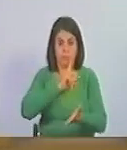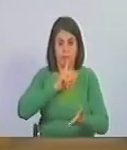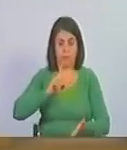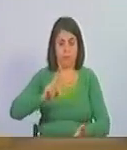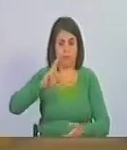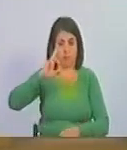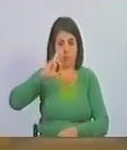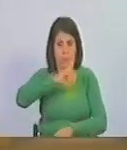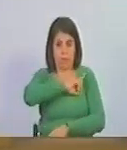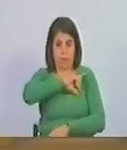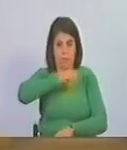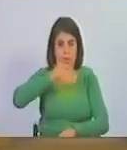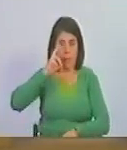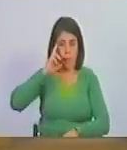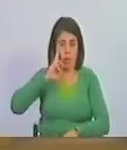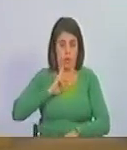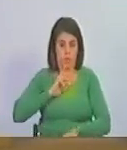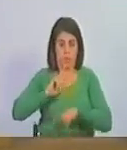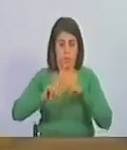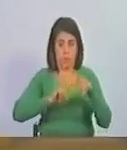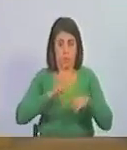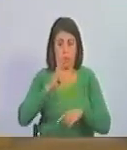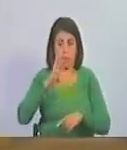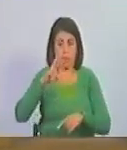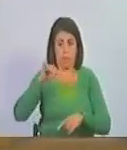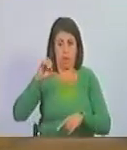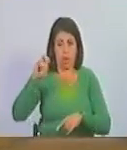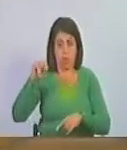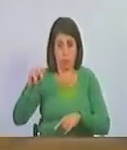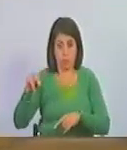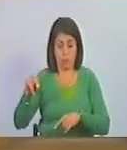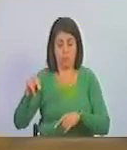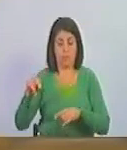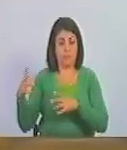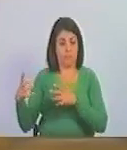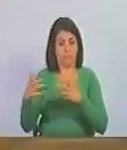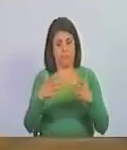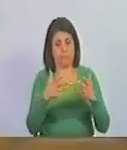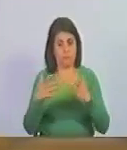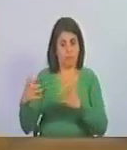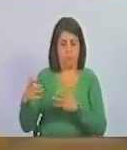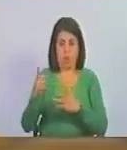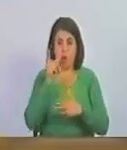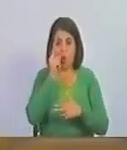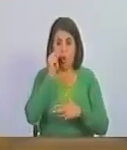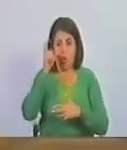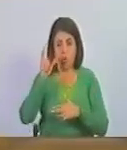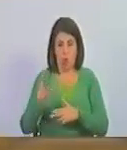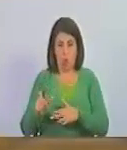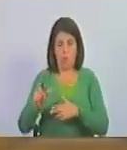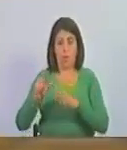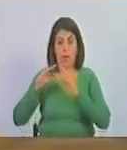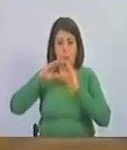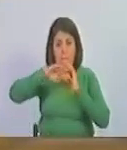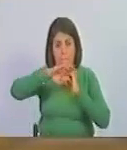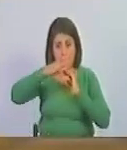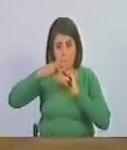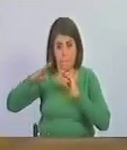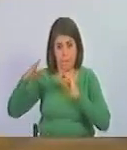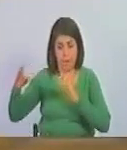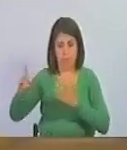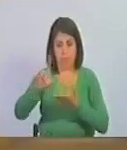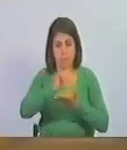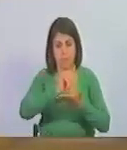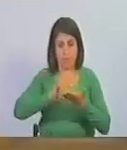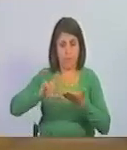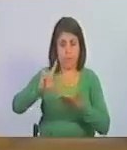Bolívar, comandado por Brión y batalla como un hombre de mar en la batalla naval de